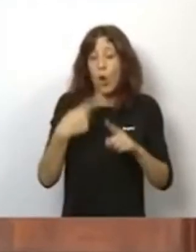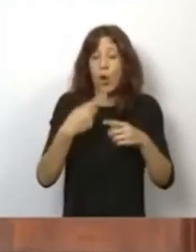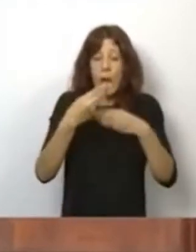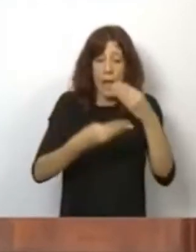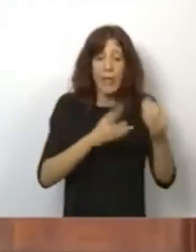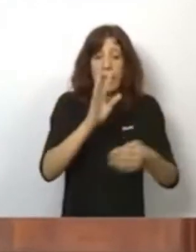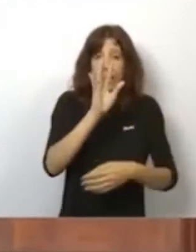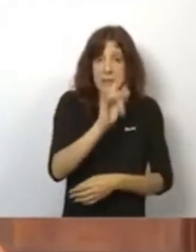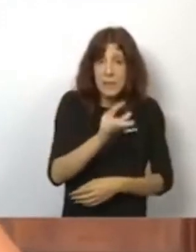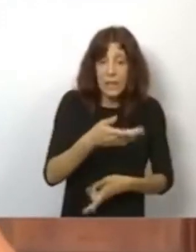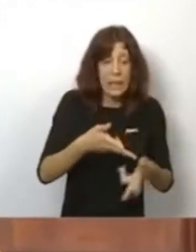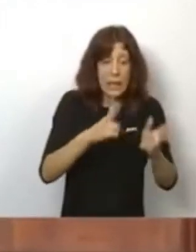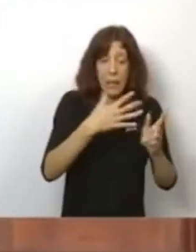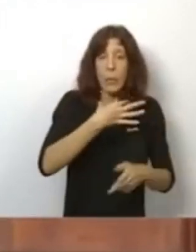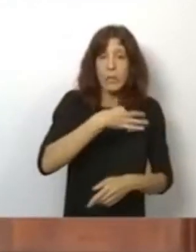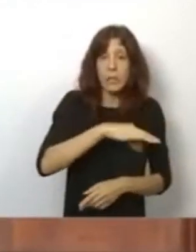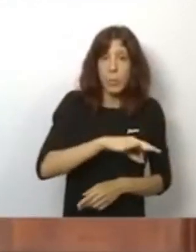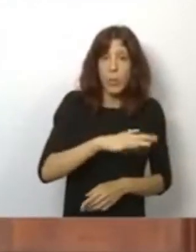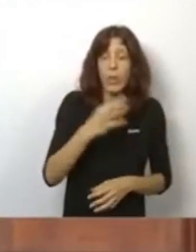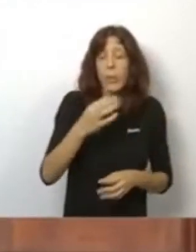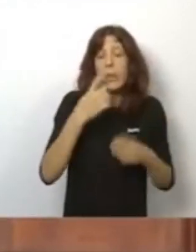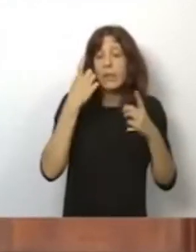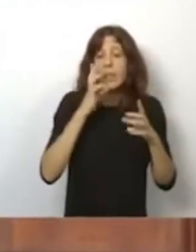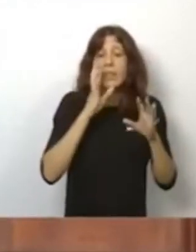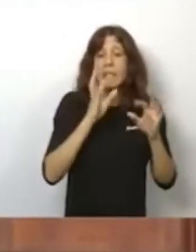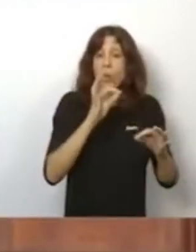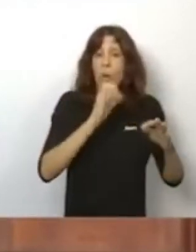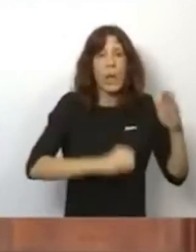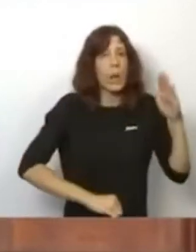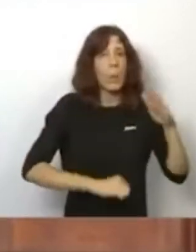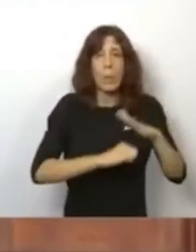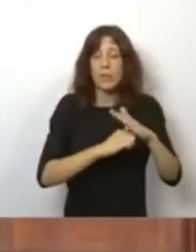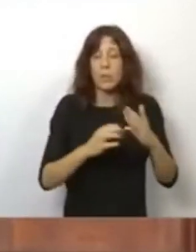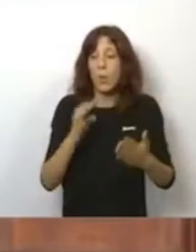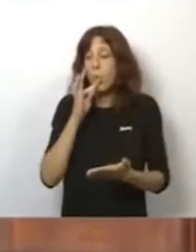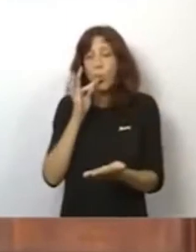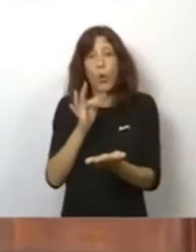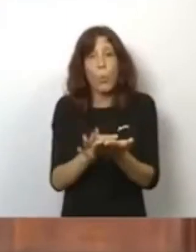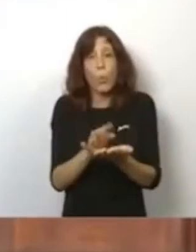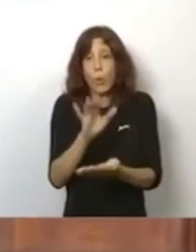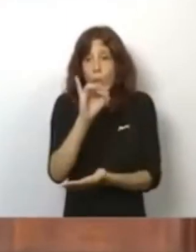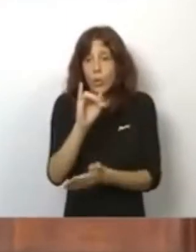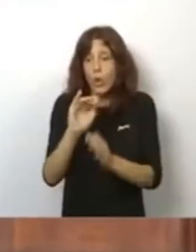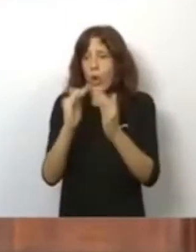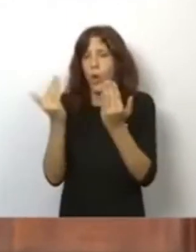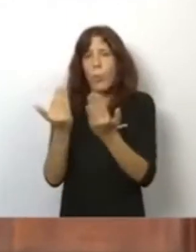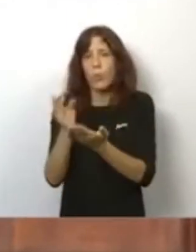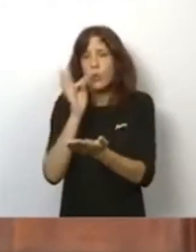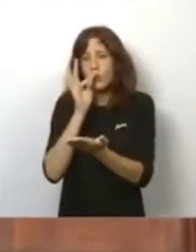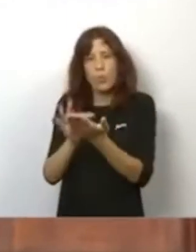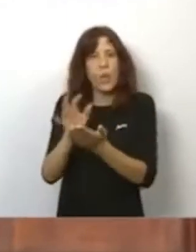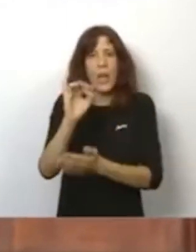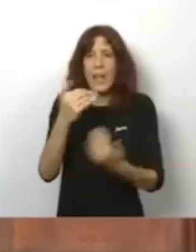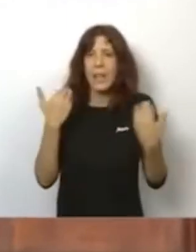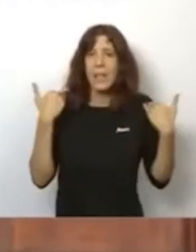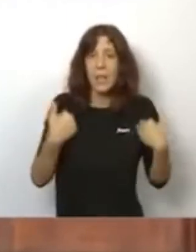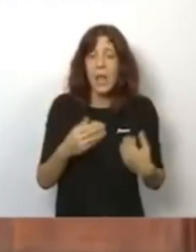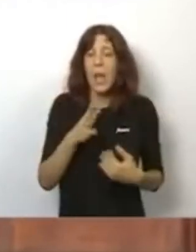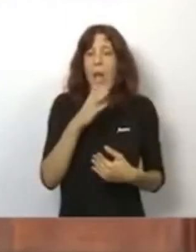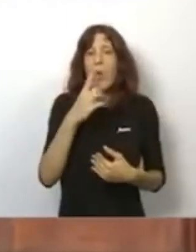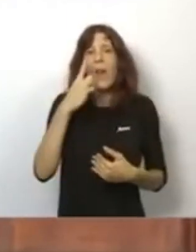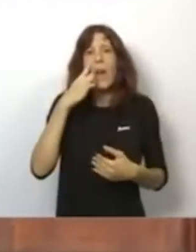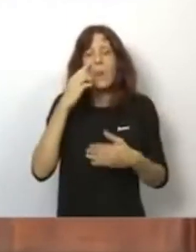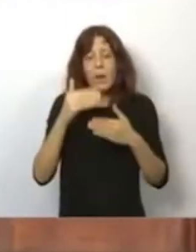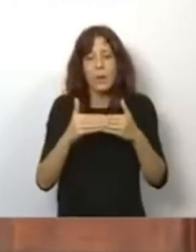celebrar, que sean con la máxima seguridad. Y ese compromiso ya lo tenemos del mundo fallero. Ahora iremos a